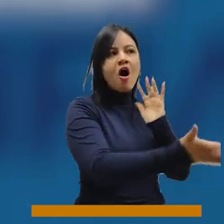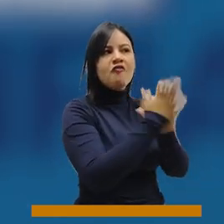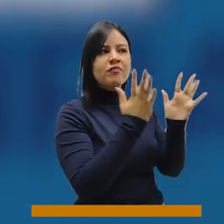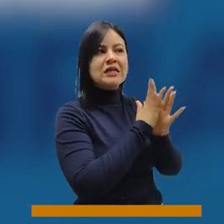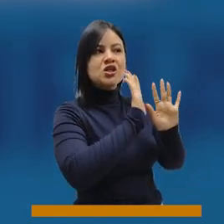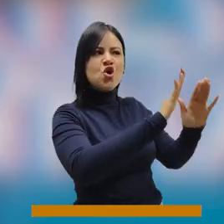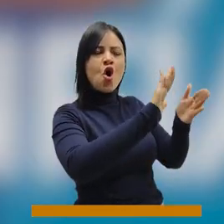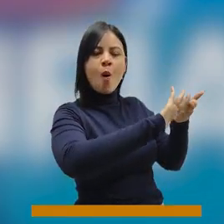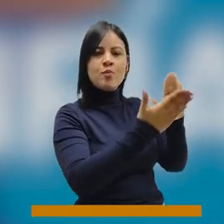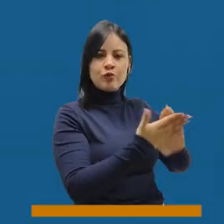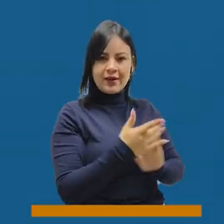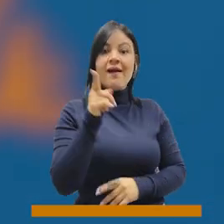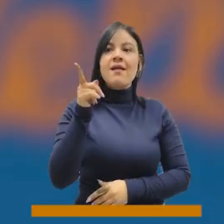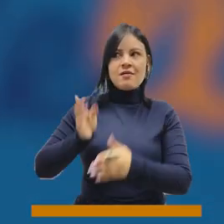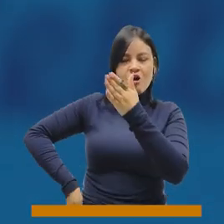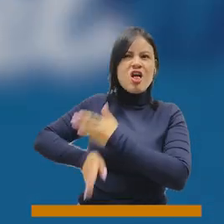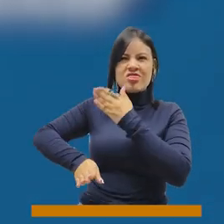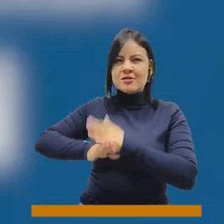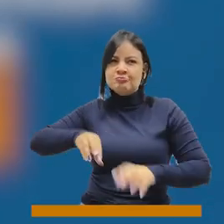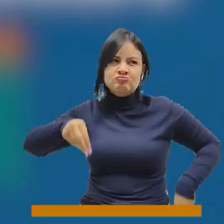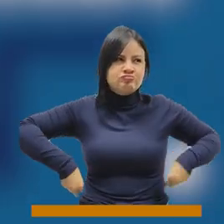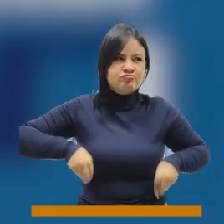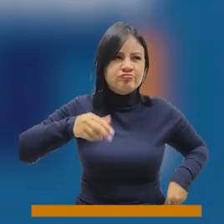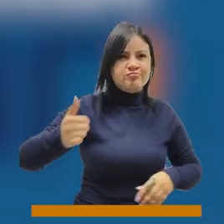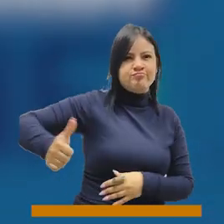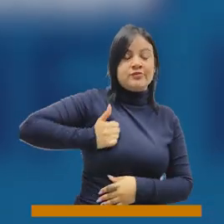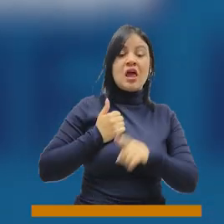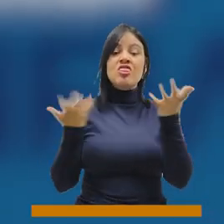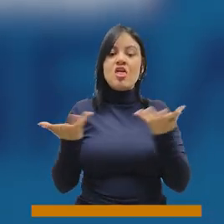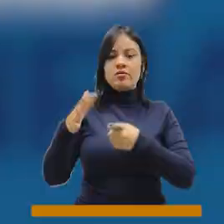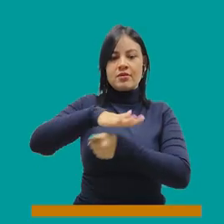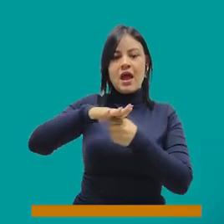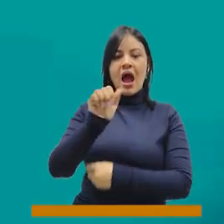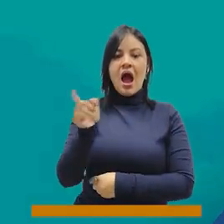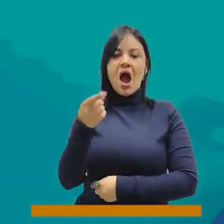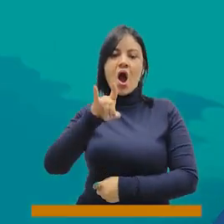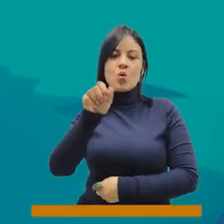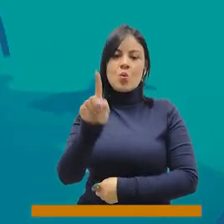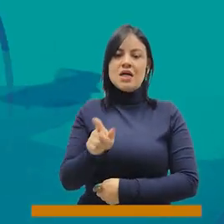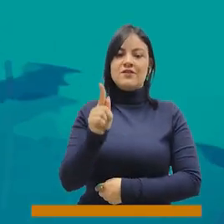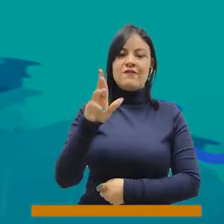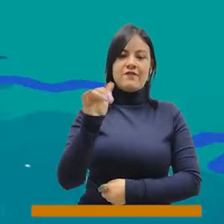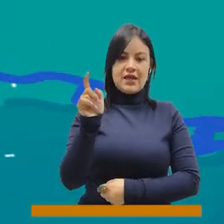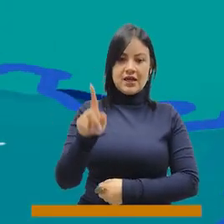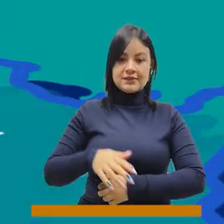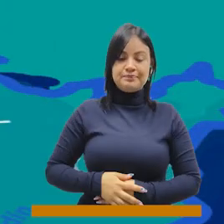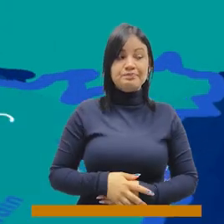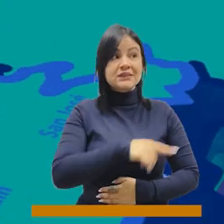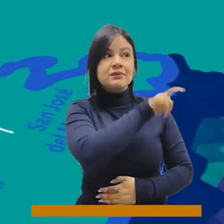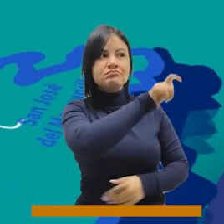la comunidad que ha seguido abusando de la misma en Aguas Frías. Recibimos una denuncia de la